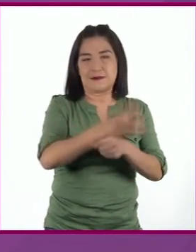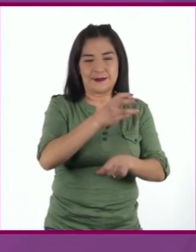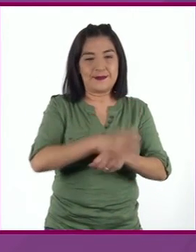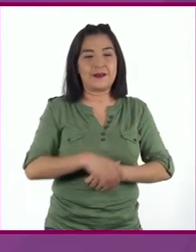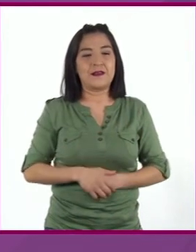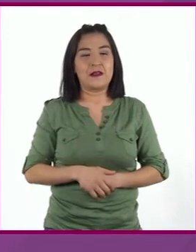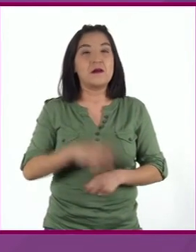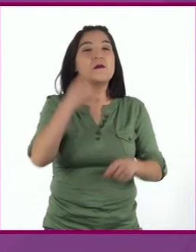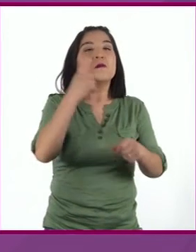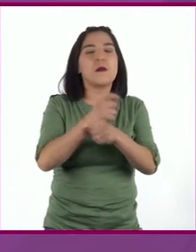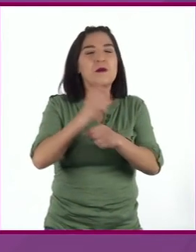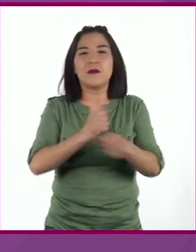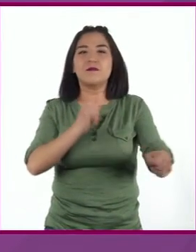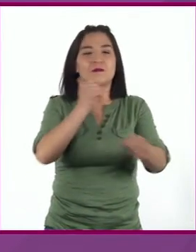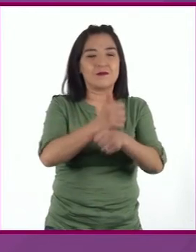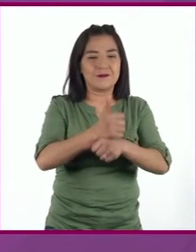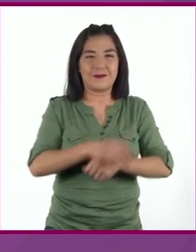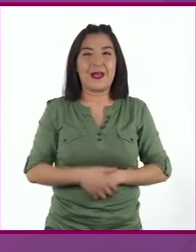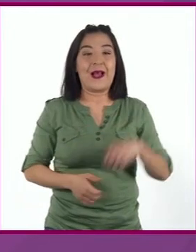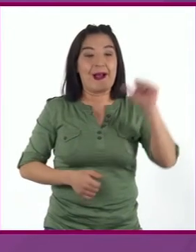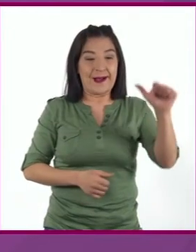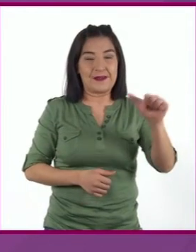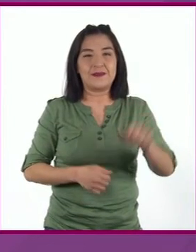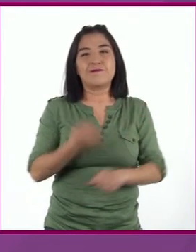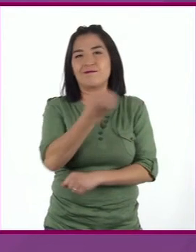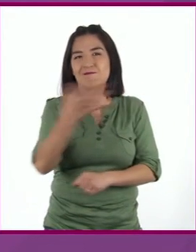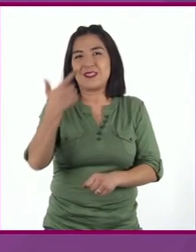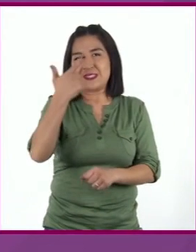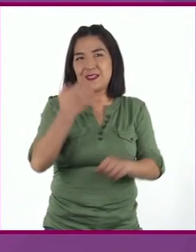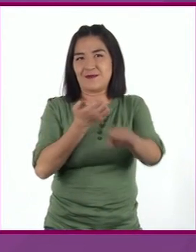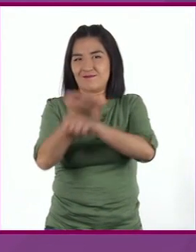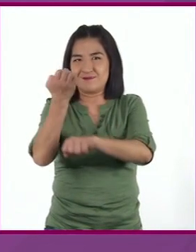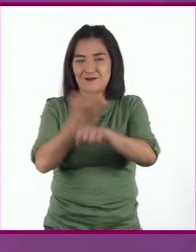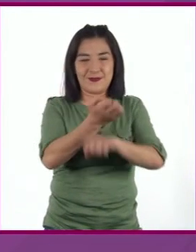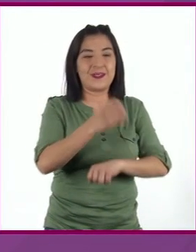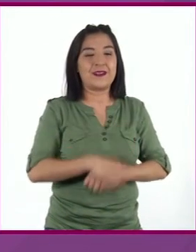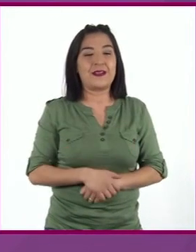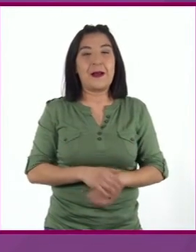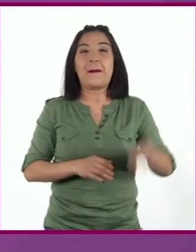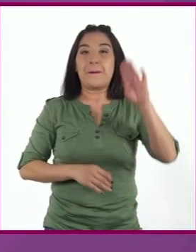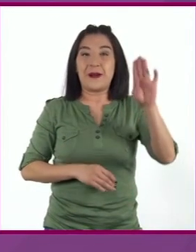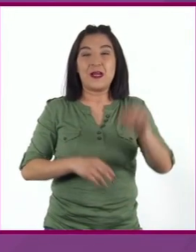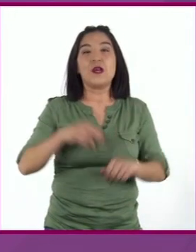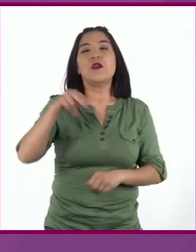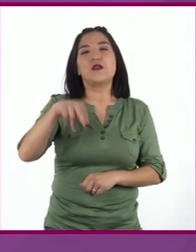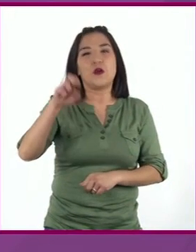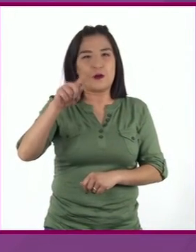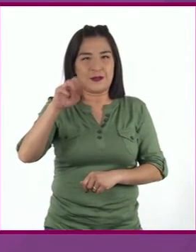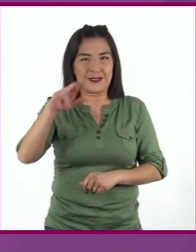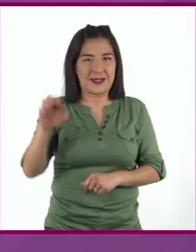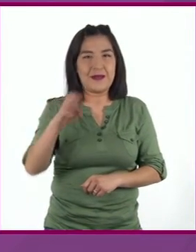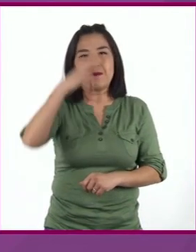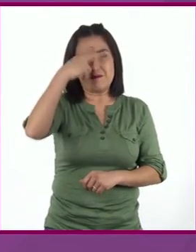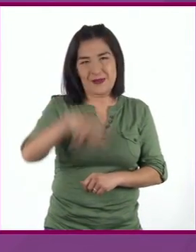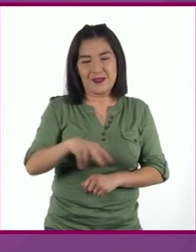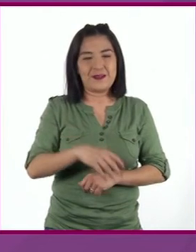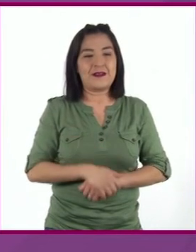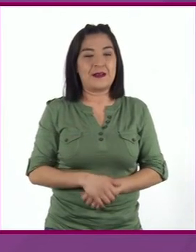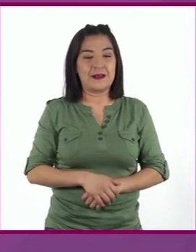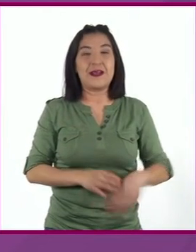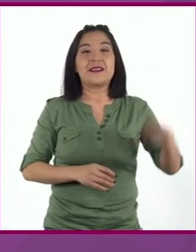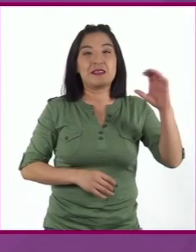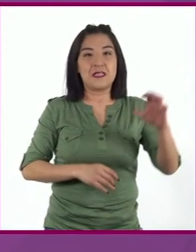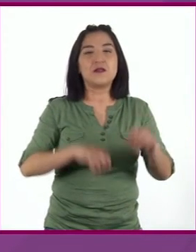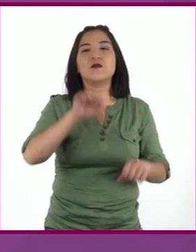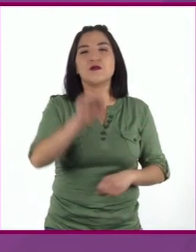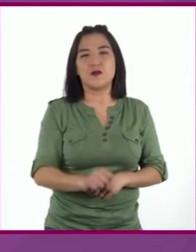en Inciso A, siete estados Inciso B, en el norte de México Inciso C, en el